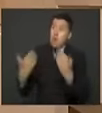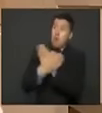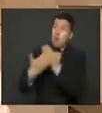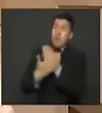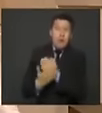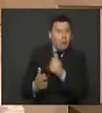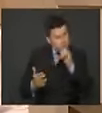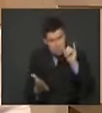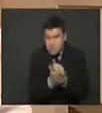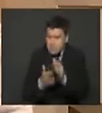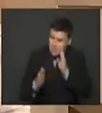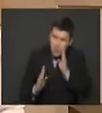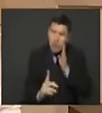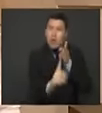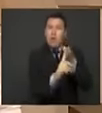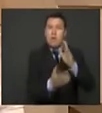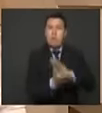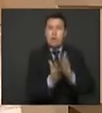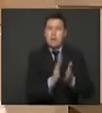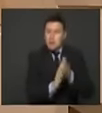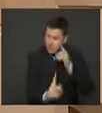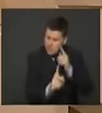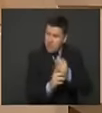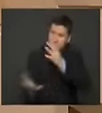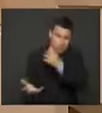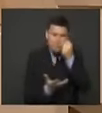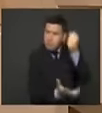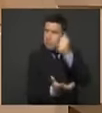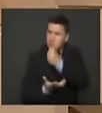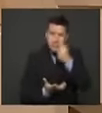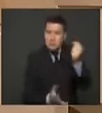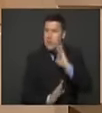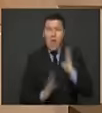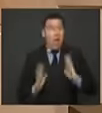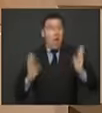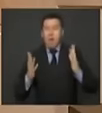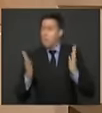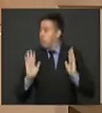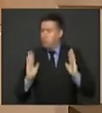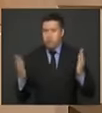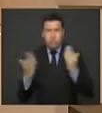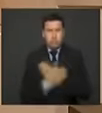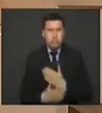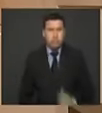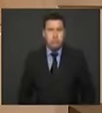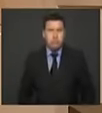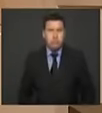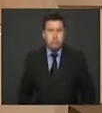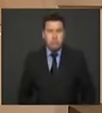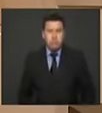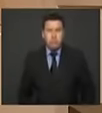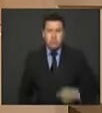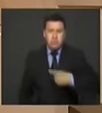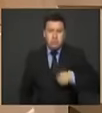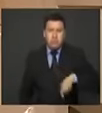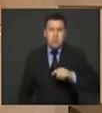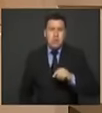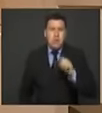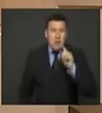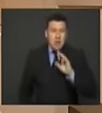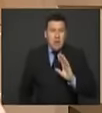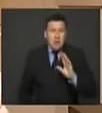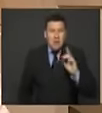por lo menos esas dos decisiones más fortalecer la capacidad tributaria local y no solo la nacional